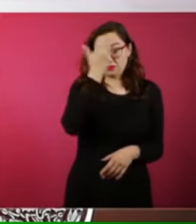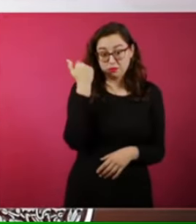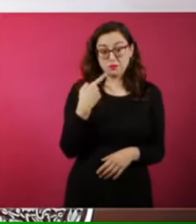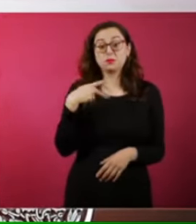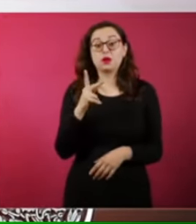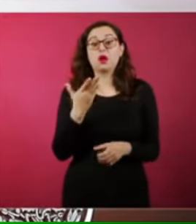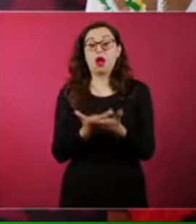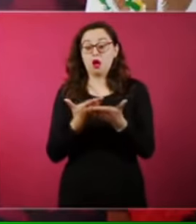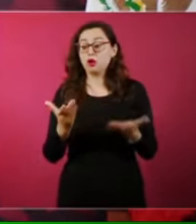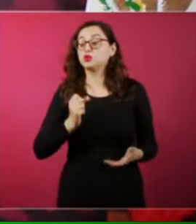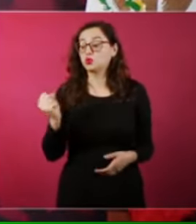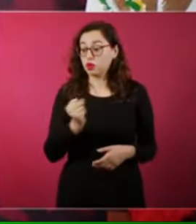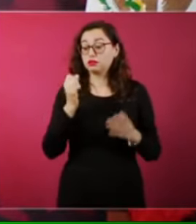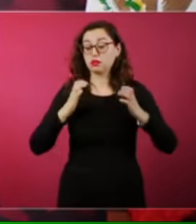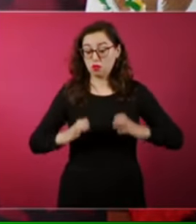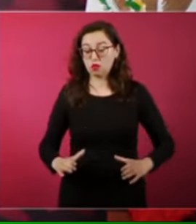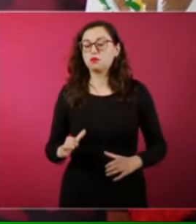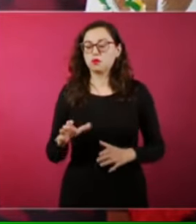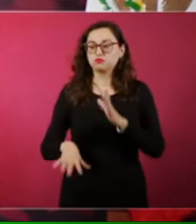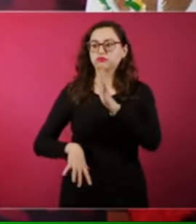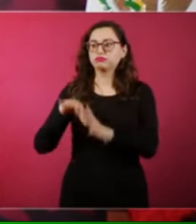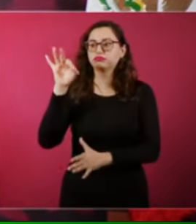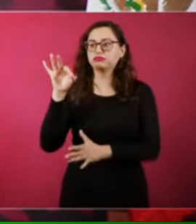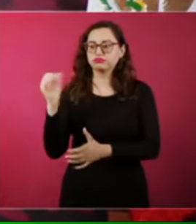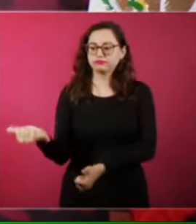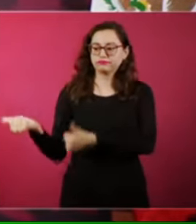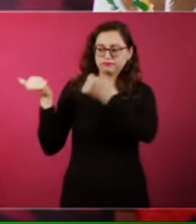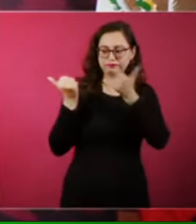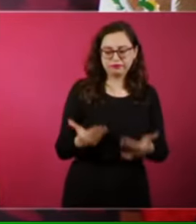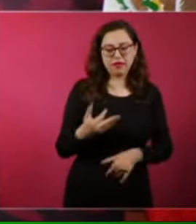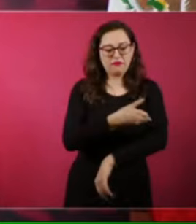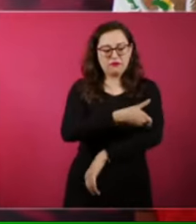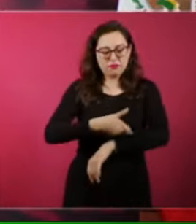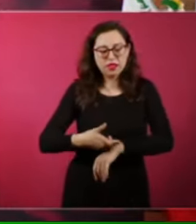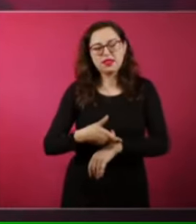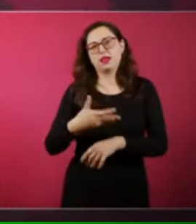los restos. Entonces, para sus familiares que ayudaron